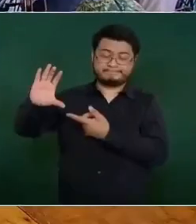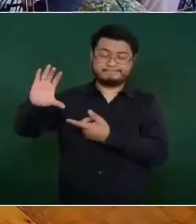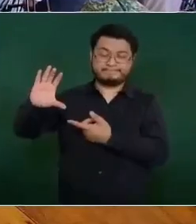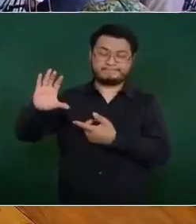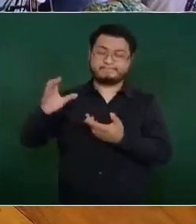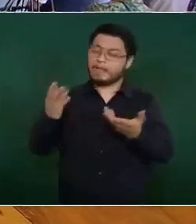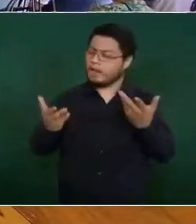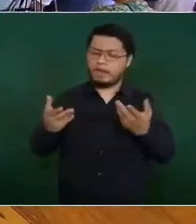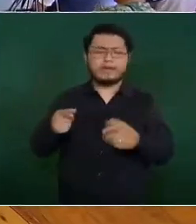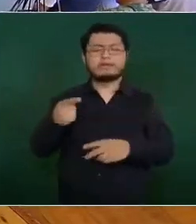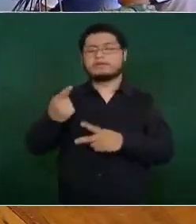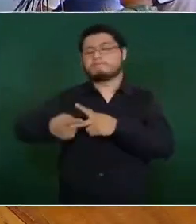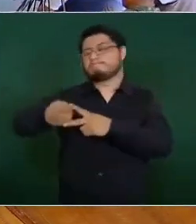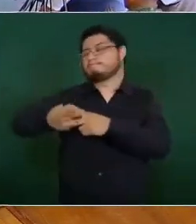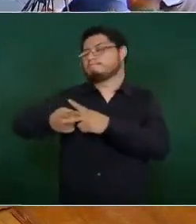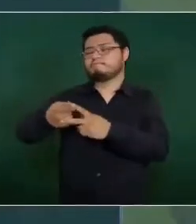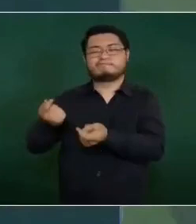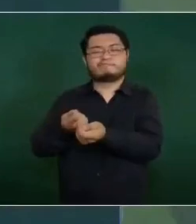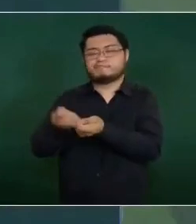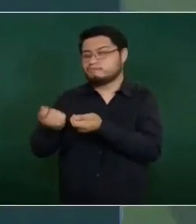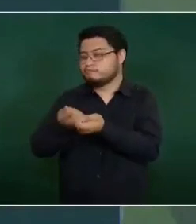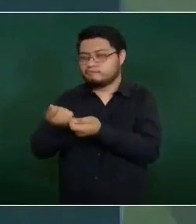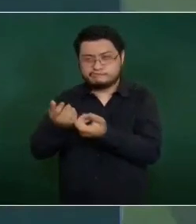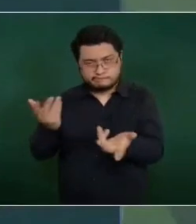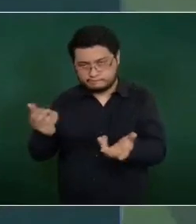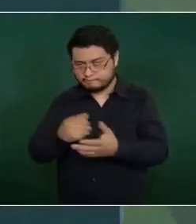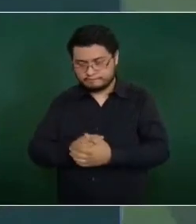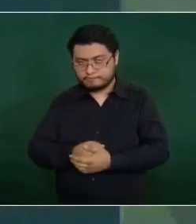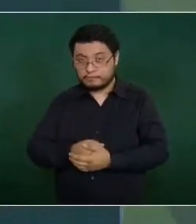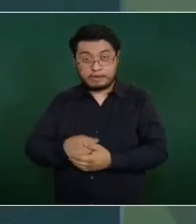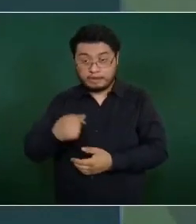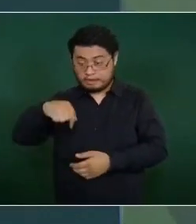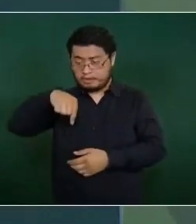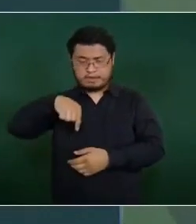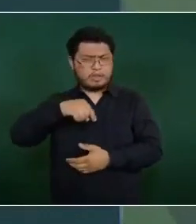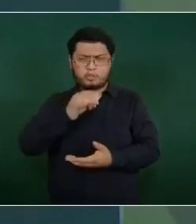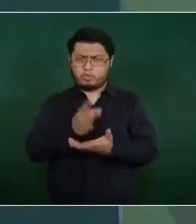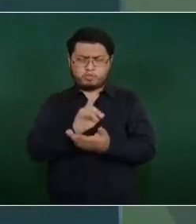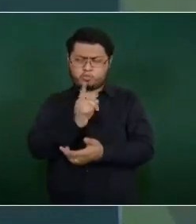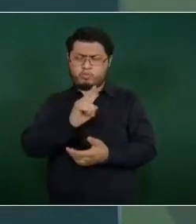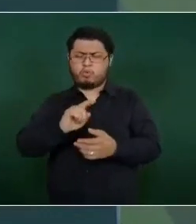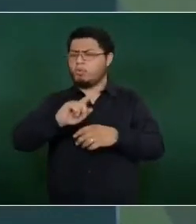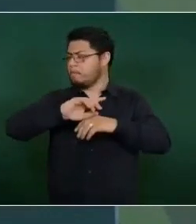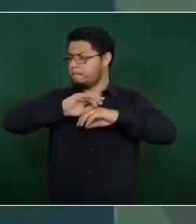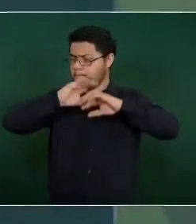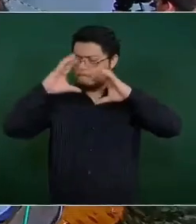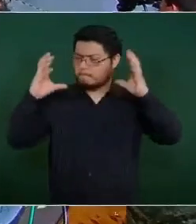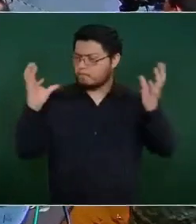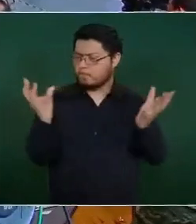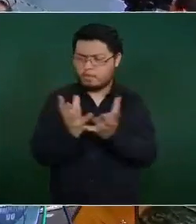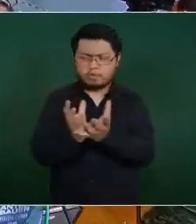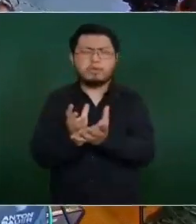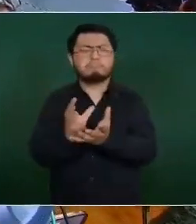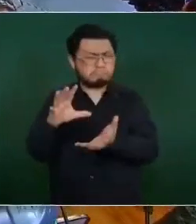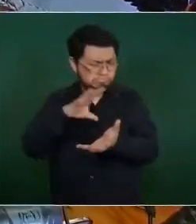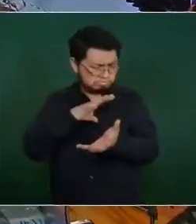Entonces, esto lo hacen en todo el mundo. Ojalá y tengamos